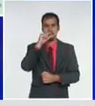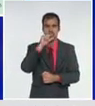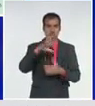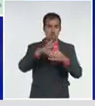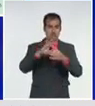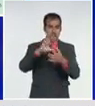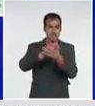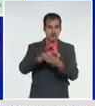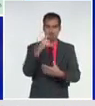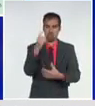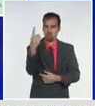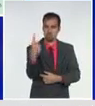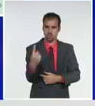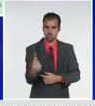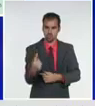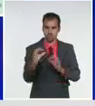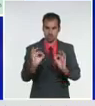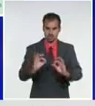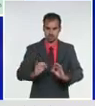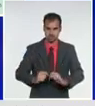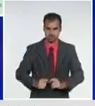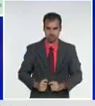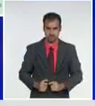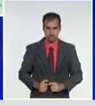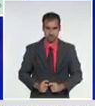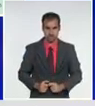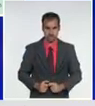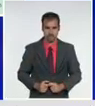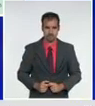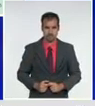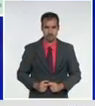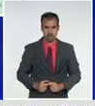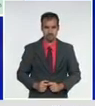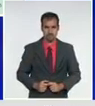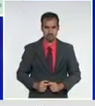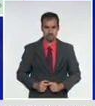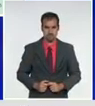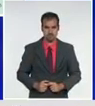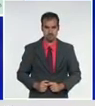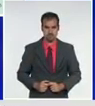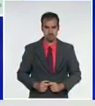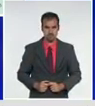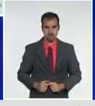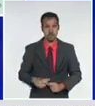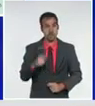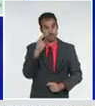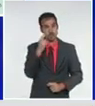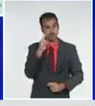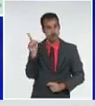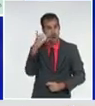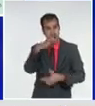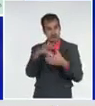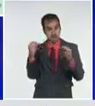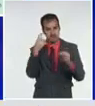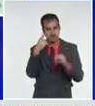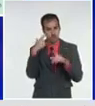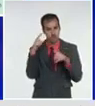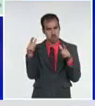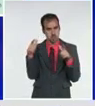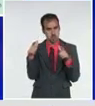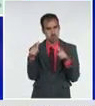uno de cada uno. Reconocer que la provincia ha disminuido en los últimos dos o tres días,